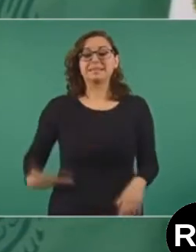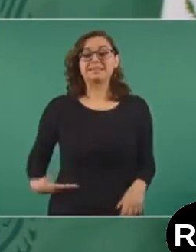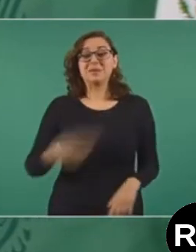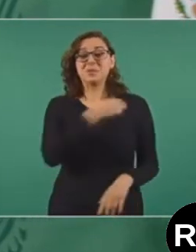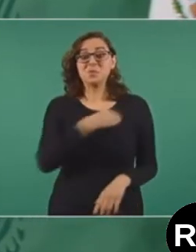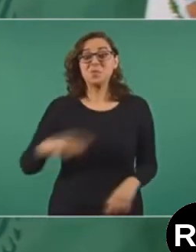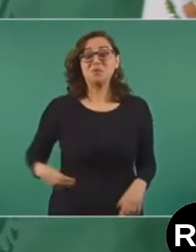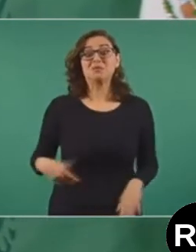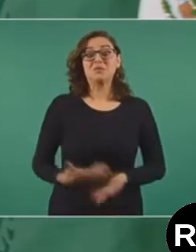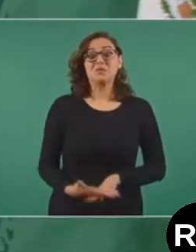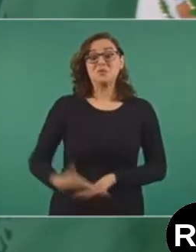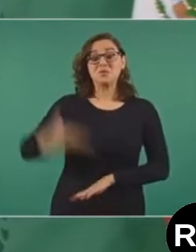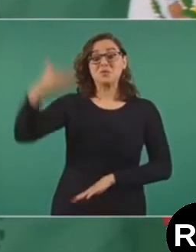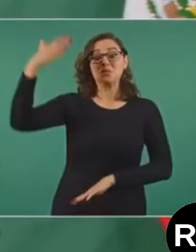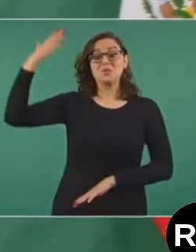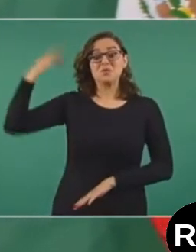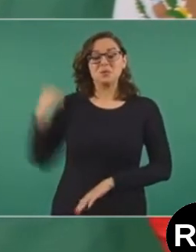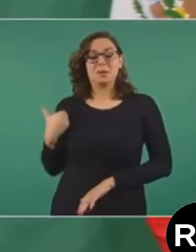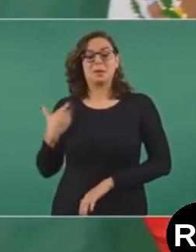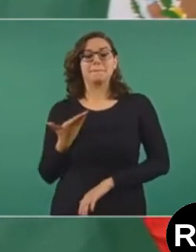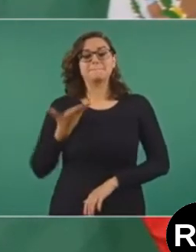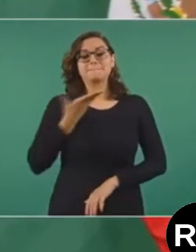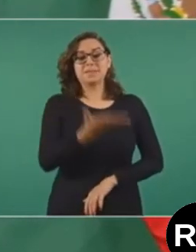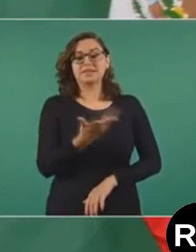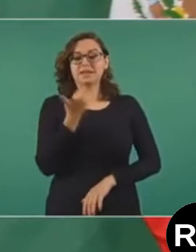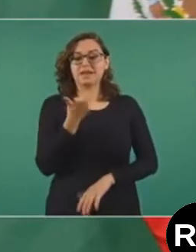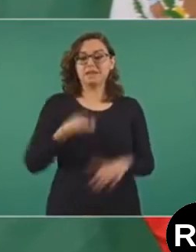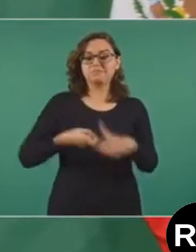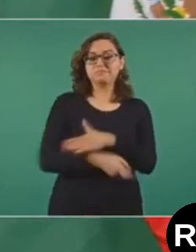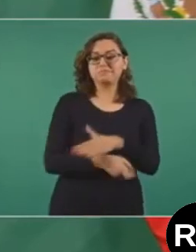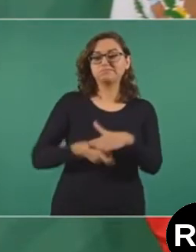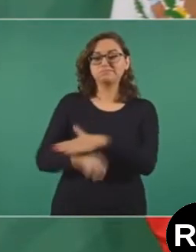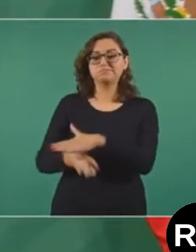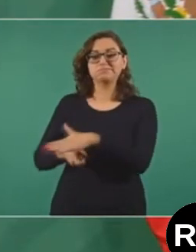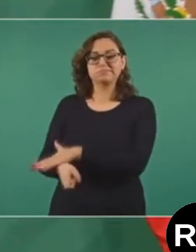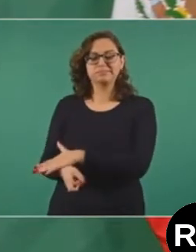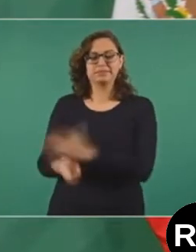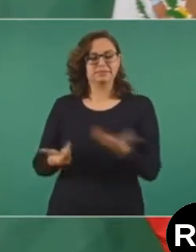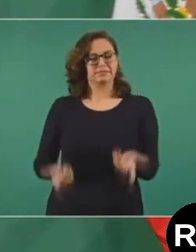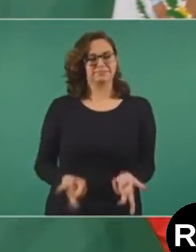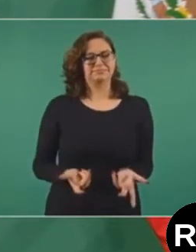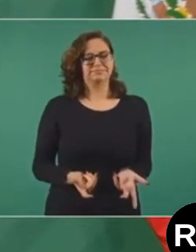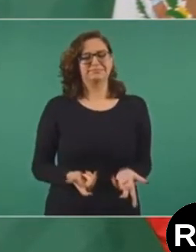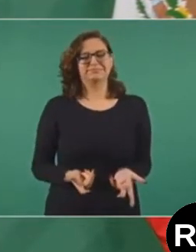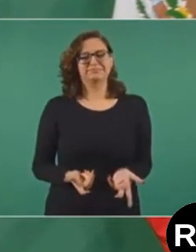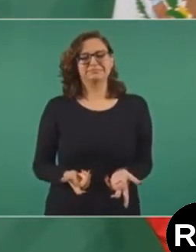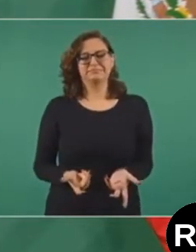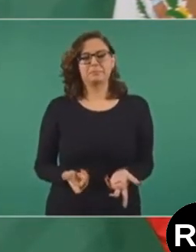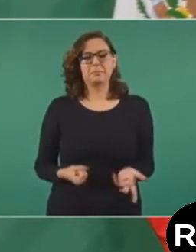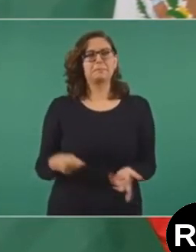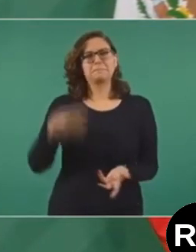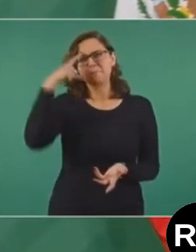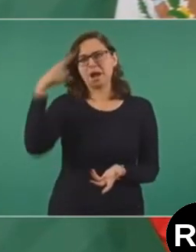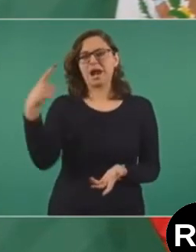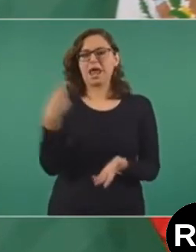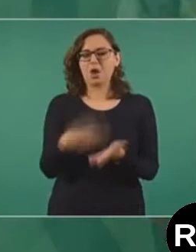moches como lo del aeropuerto, pero ahí era para que compraran